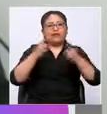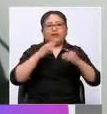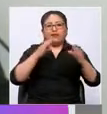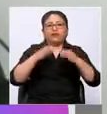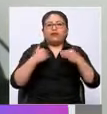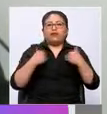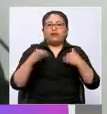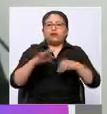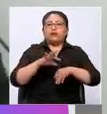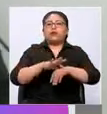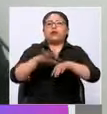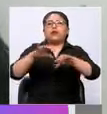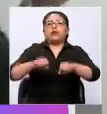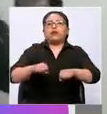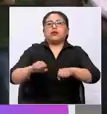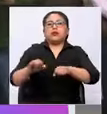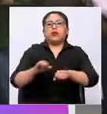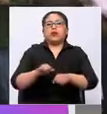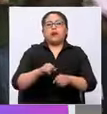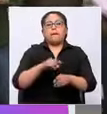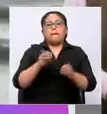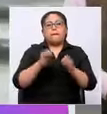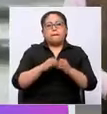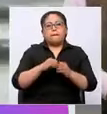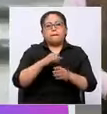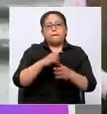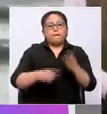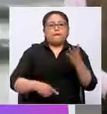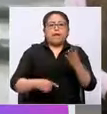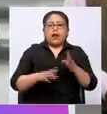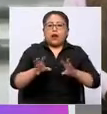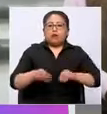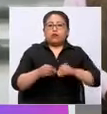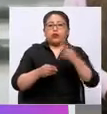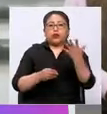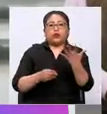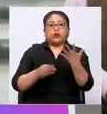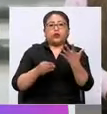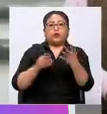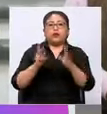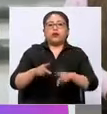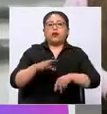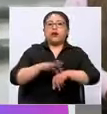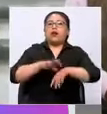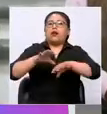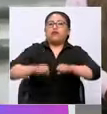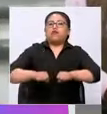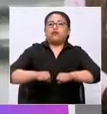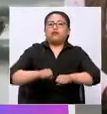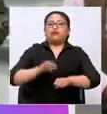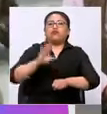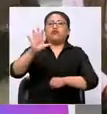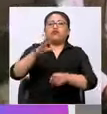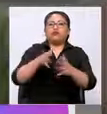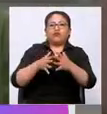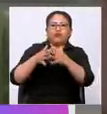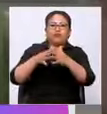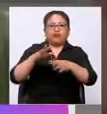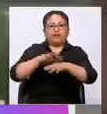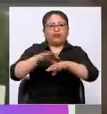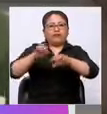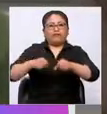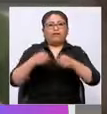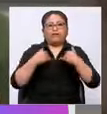que ha sido detenido esta y cuatro personas más, en realidad son cinco personas que han sido aprehendidas por el delito que tiene que ver con